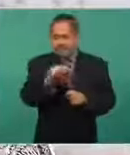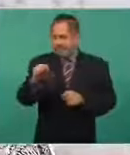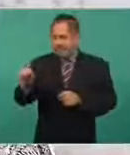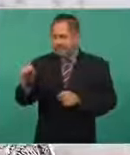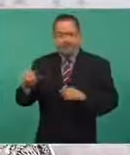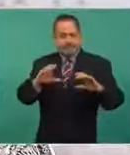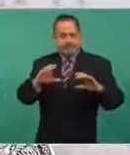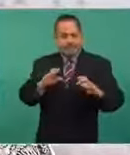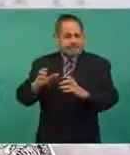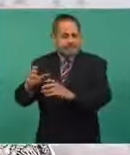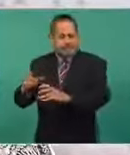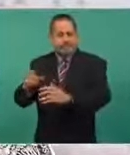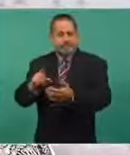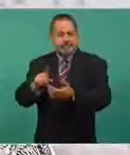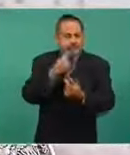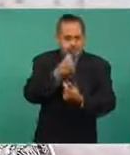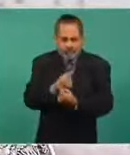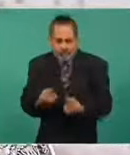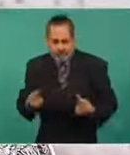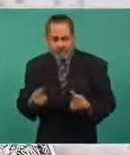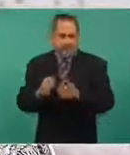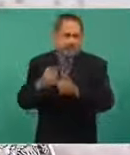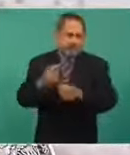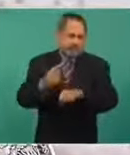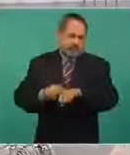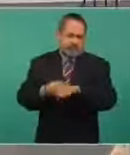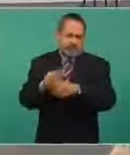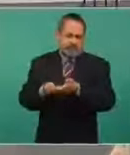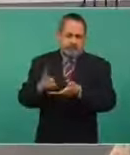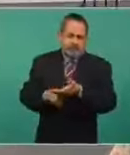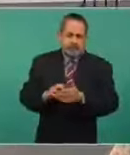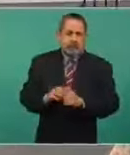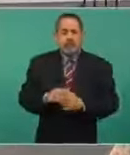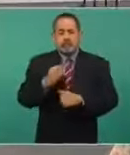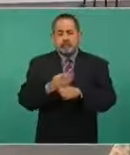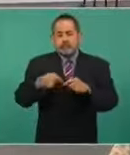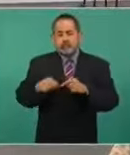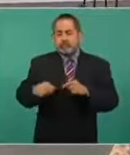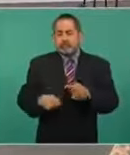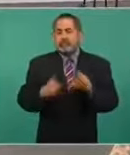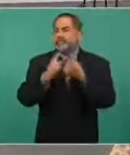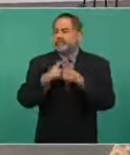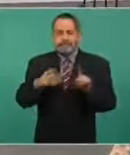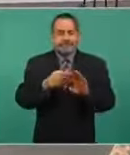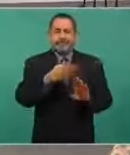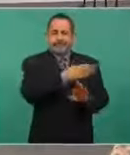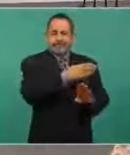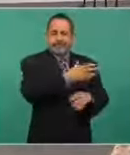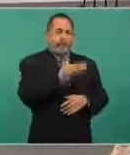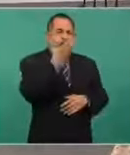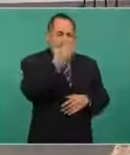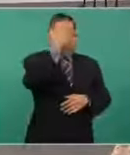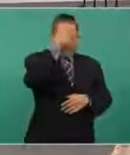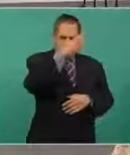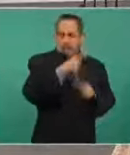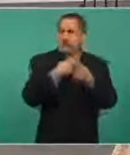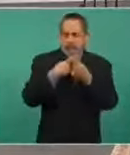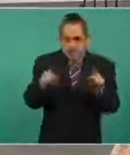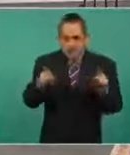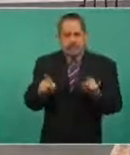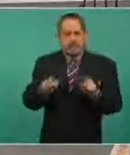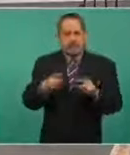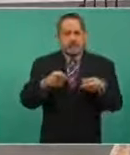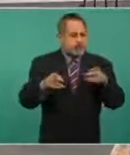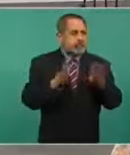de estas personas, vamos a seguir un procedimiento que es distinto a la vacunación general en adultos. En la vacunación general de